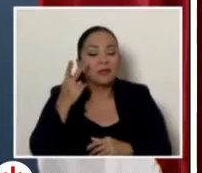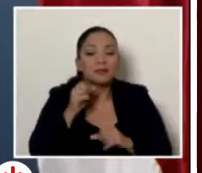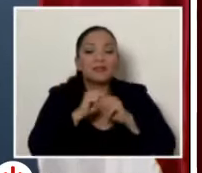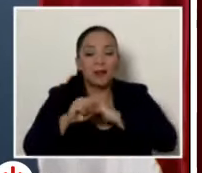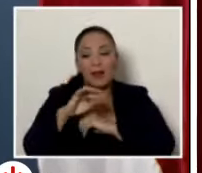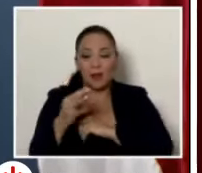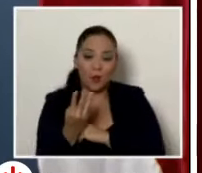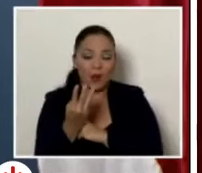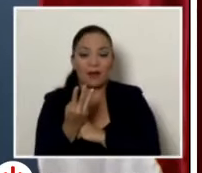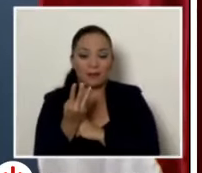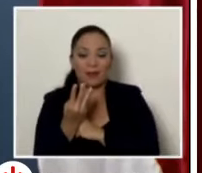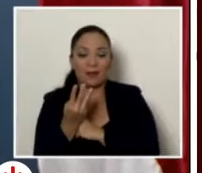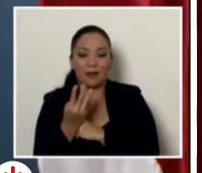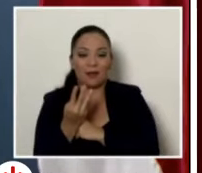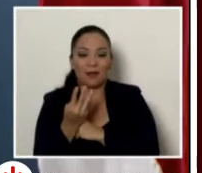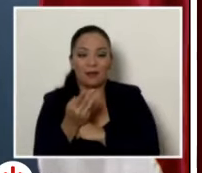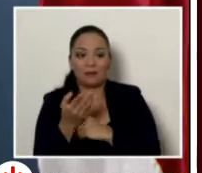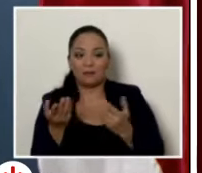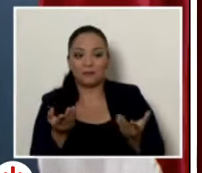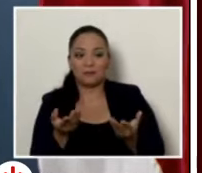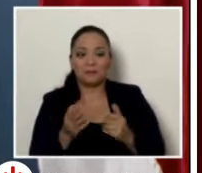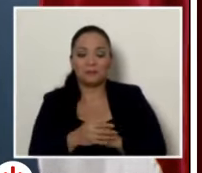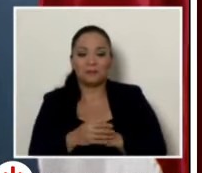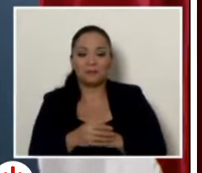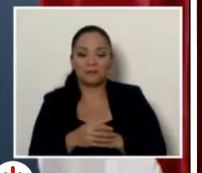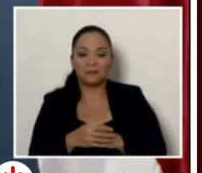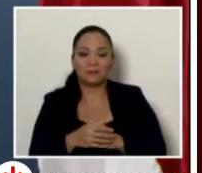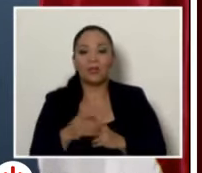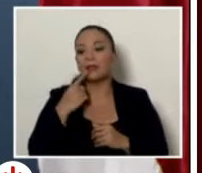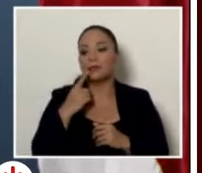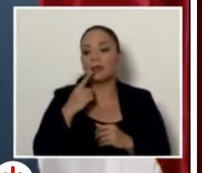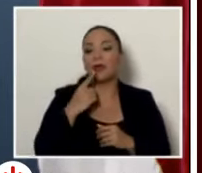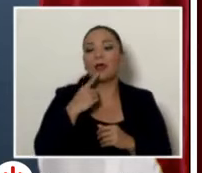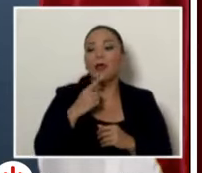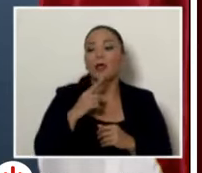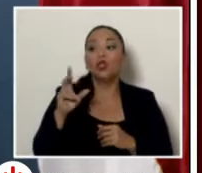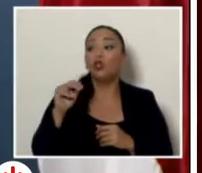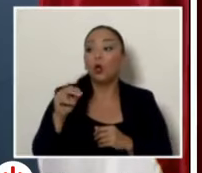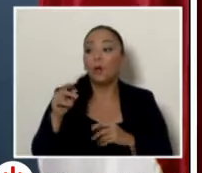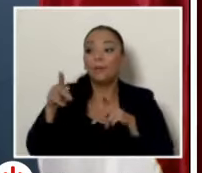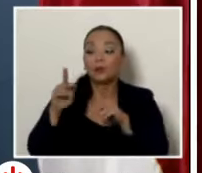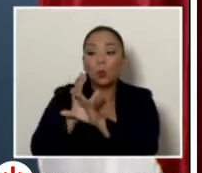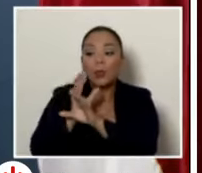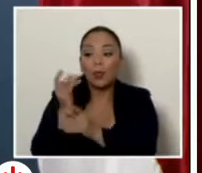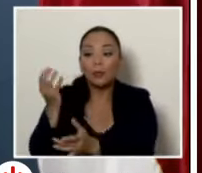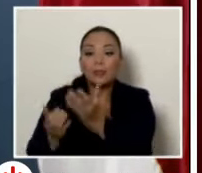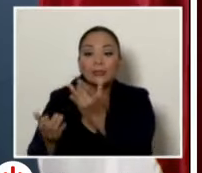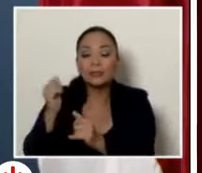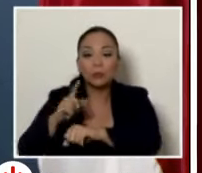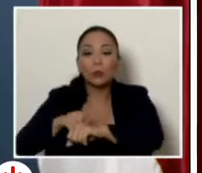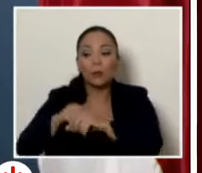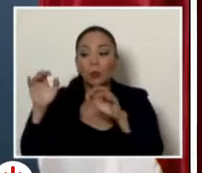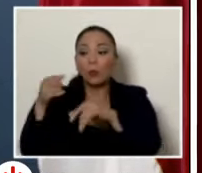no provoque incendios mientras esté haya un concierto en parque viva porque eso sería un atentado contra la libertad